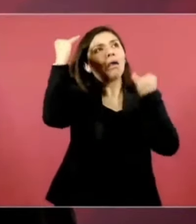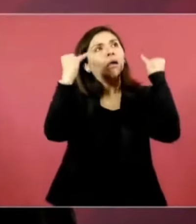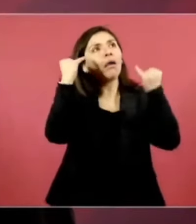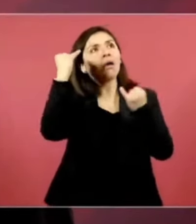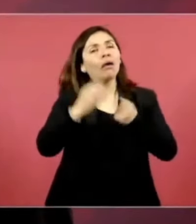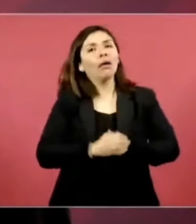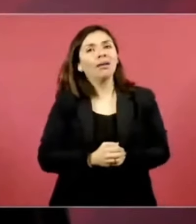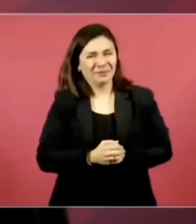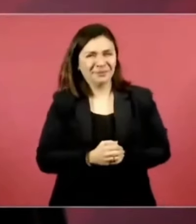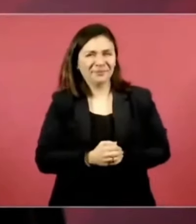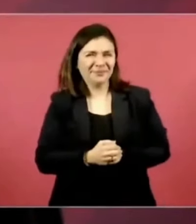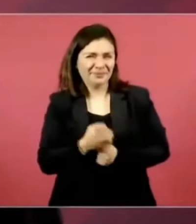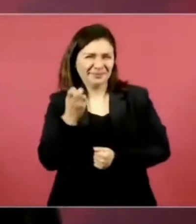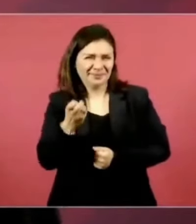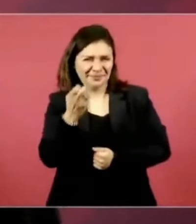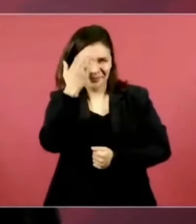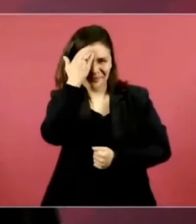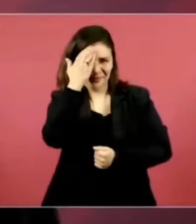ya ven eso ¿no?